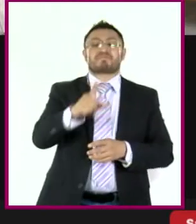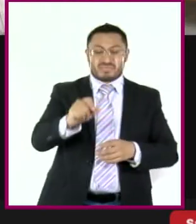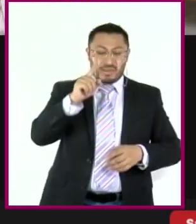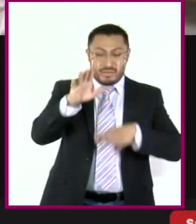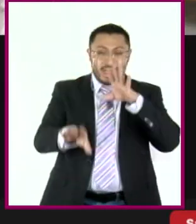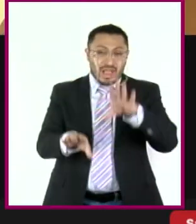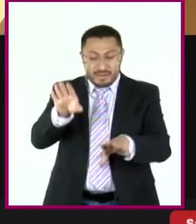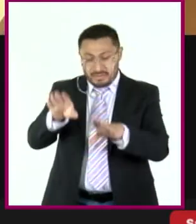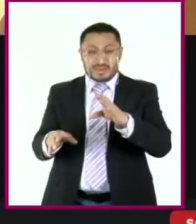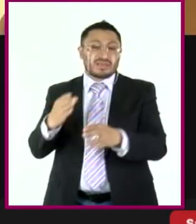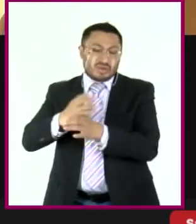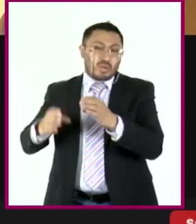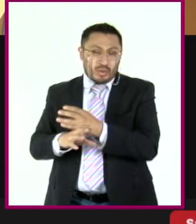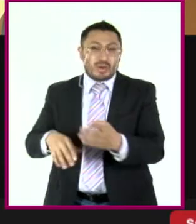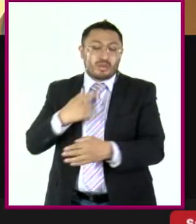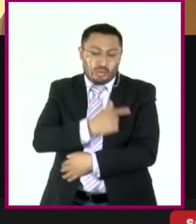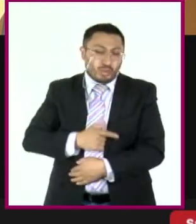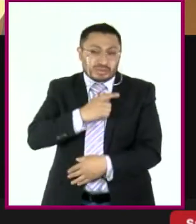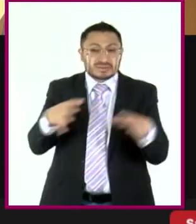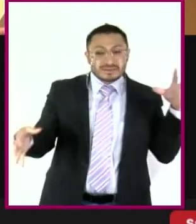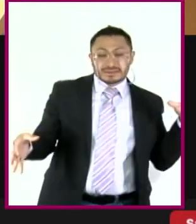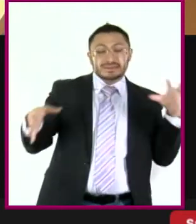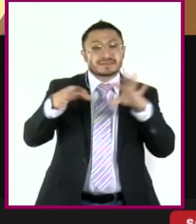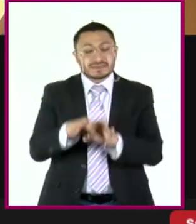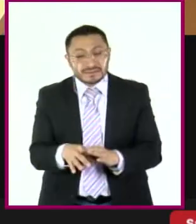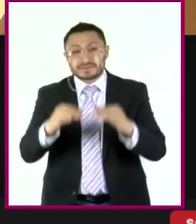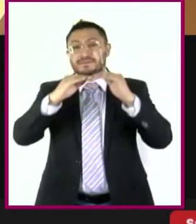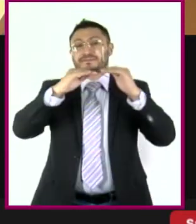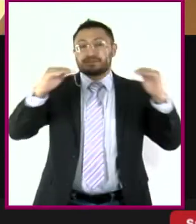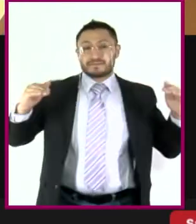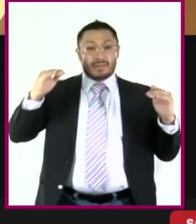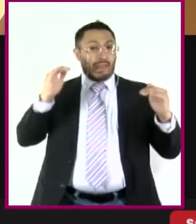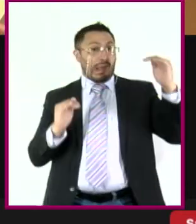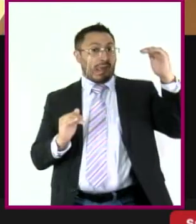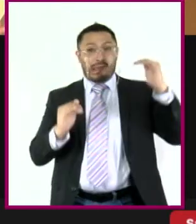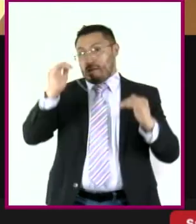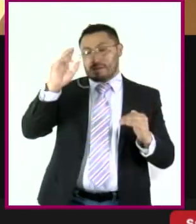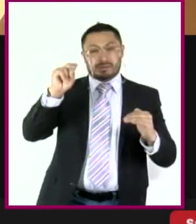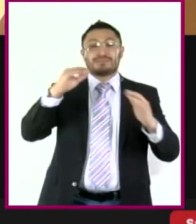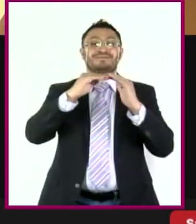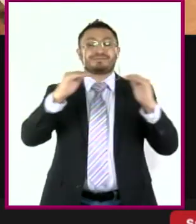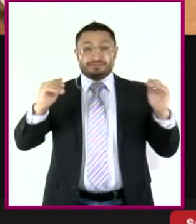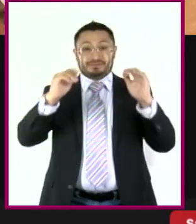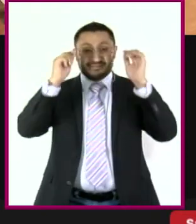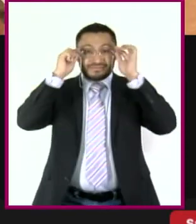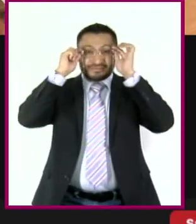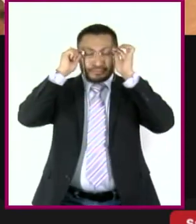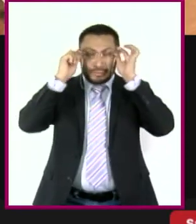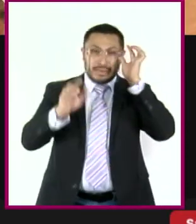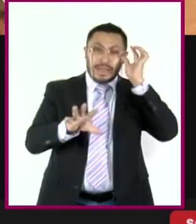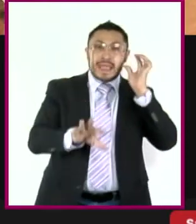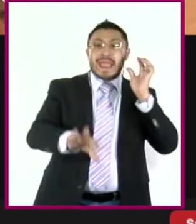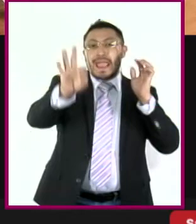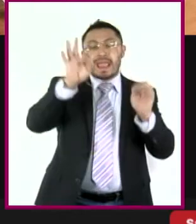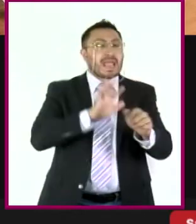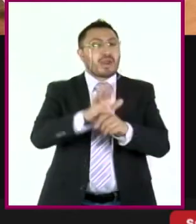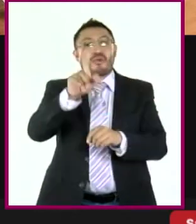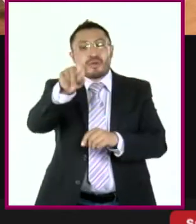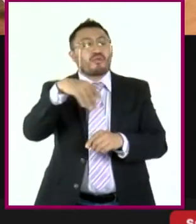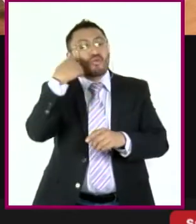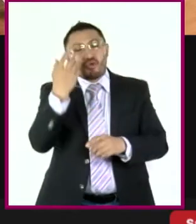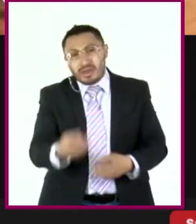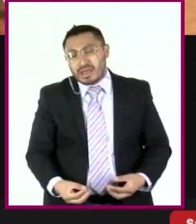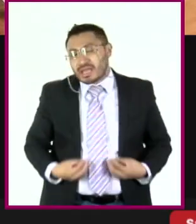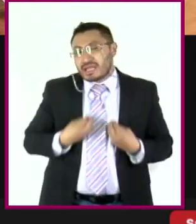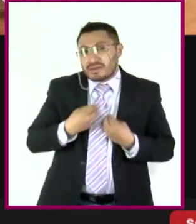Confrontados con todas esas alternativas, la elección de una de ellas por sobre todas las demás expresa que tenemos criterios